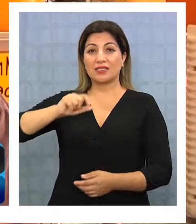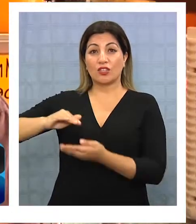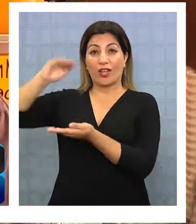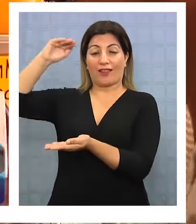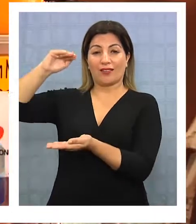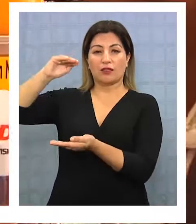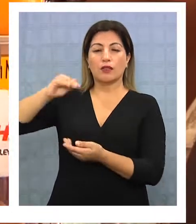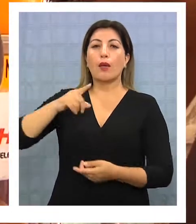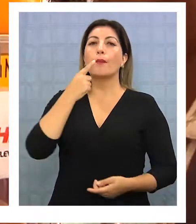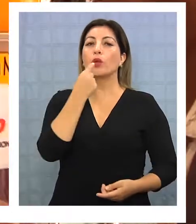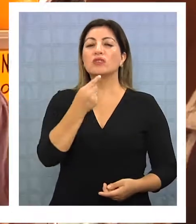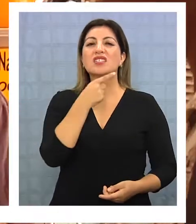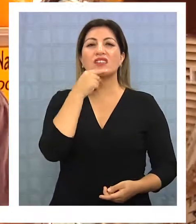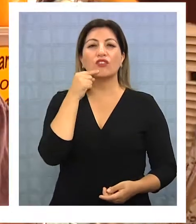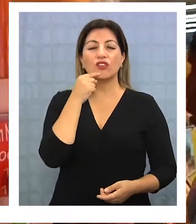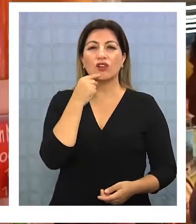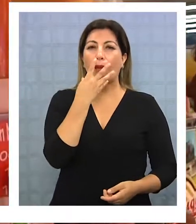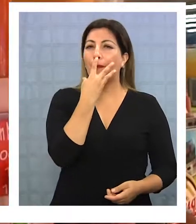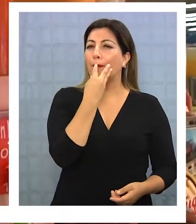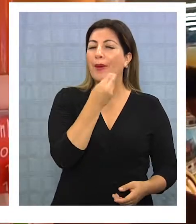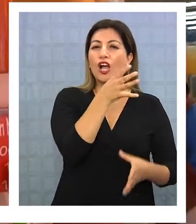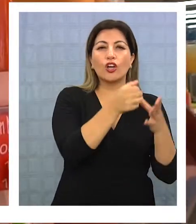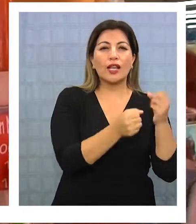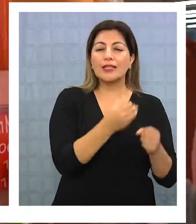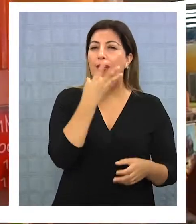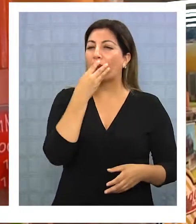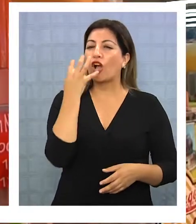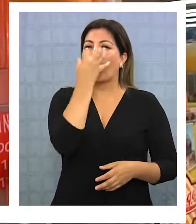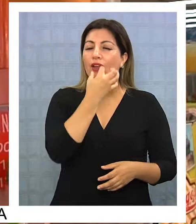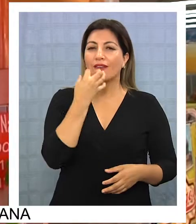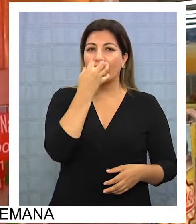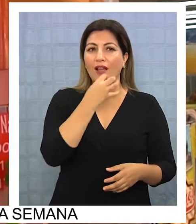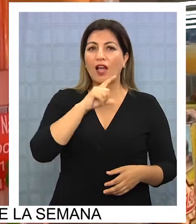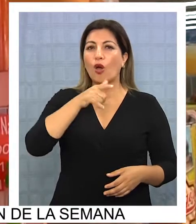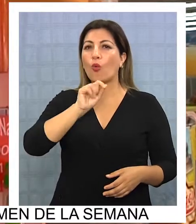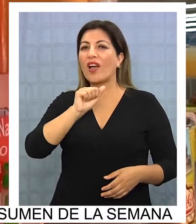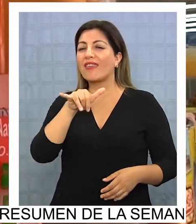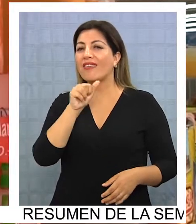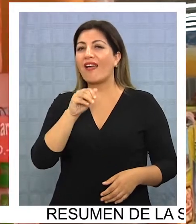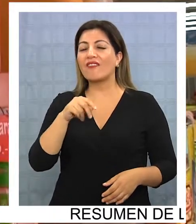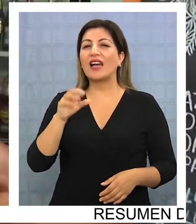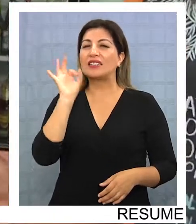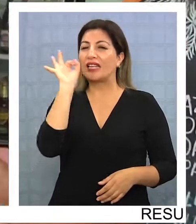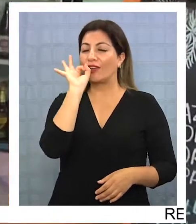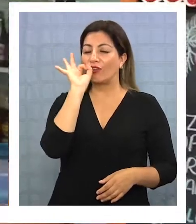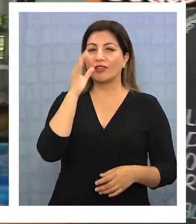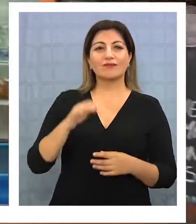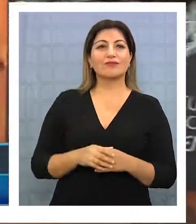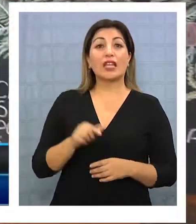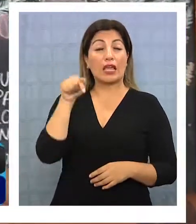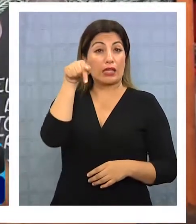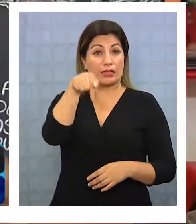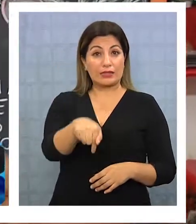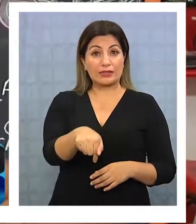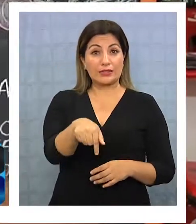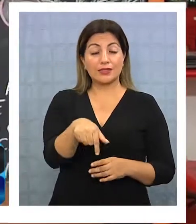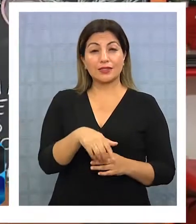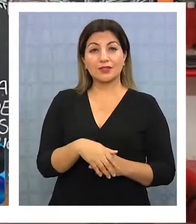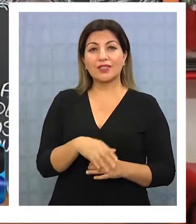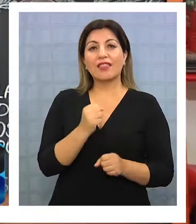grande. ¿Qué sabores tiene para la gente? Mango leche, mango naranja, guayaba con naranja, zanahoria. Bueno, acá en general